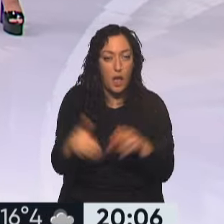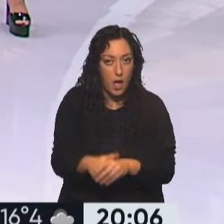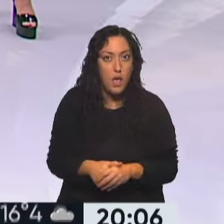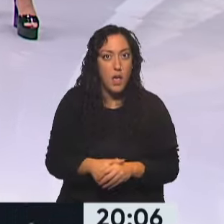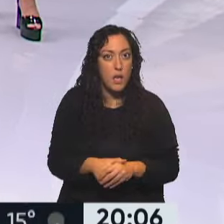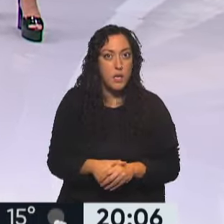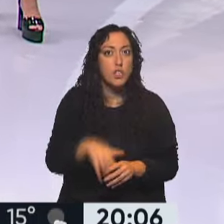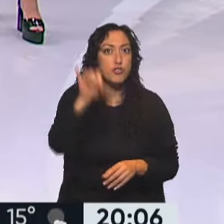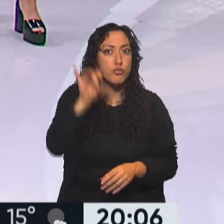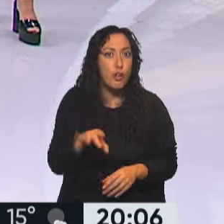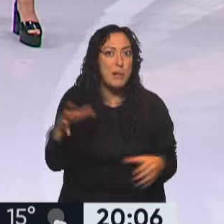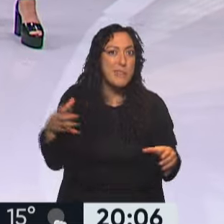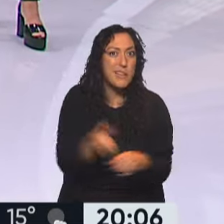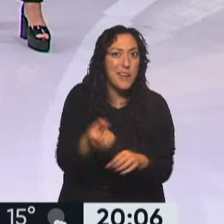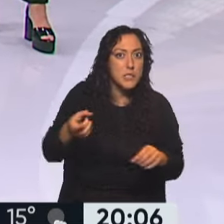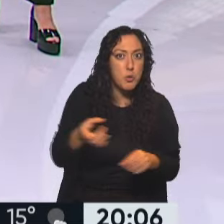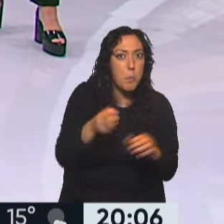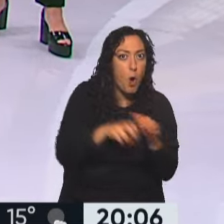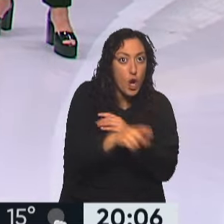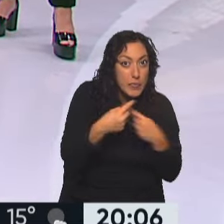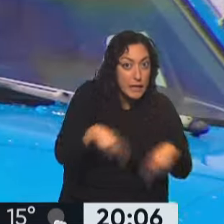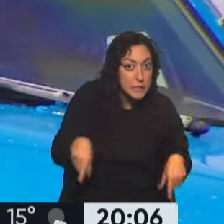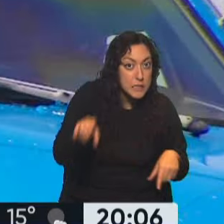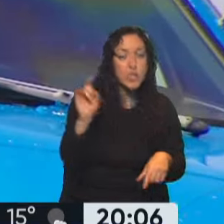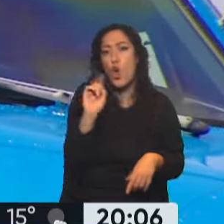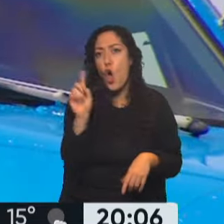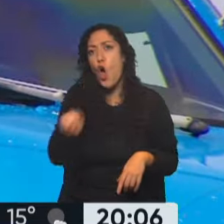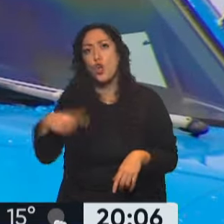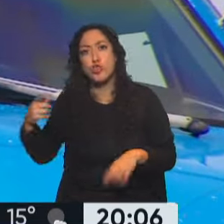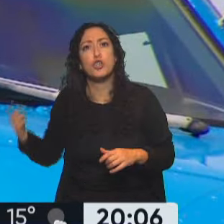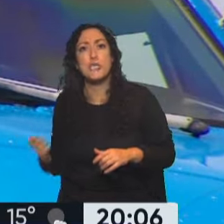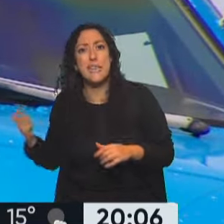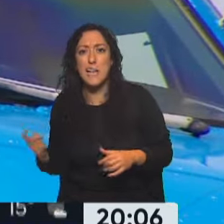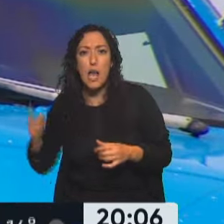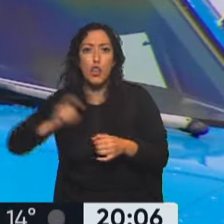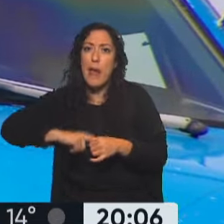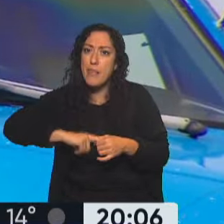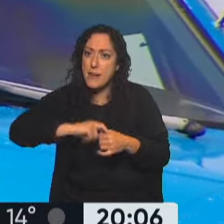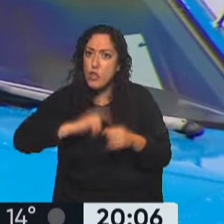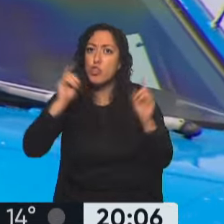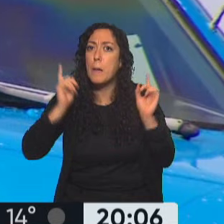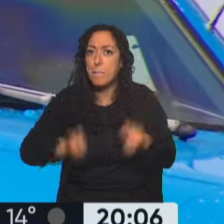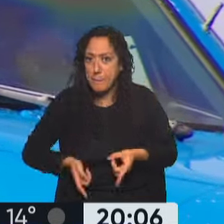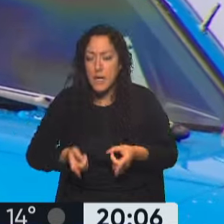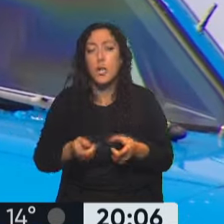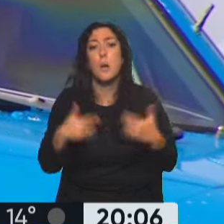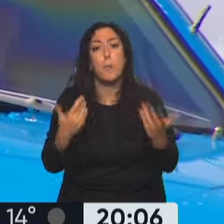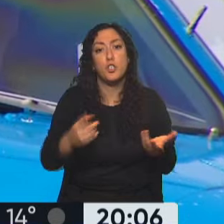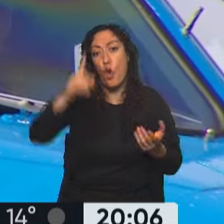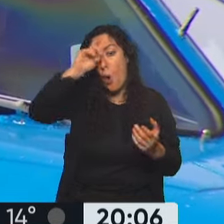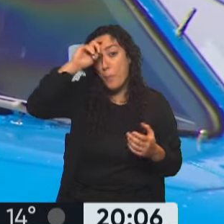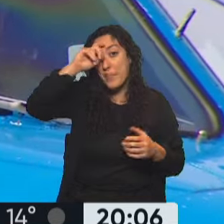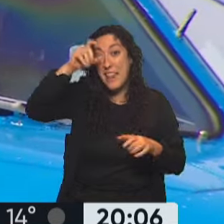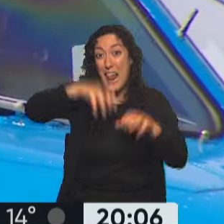trata nada más del transporte, sino decíamos, son muchos los sindicatos que adhieren a esta medida, y es por eso que los hospitales